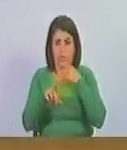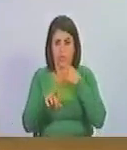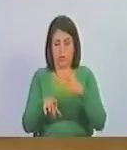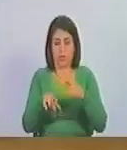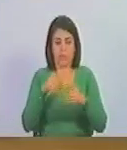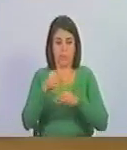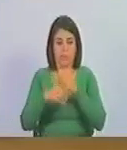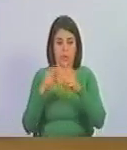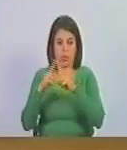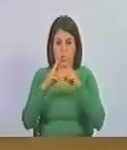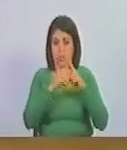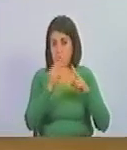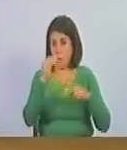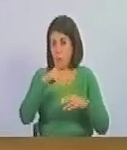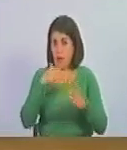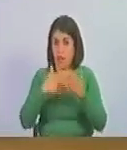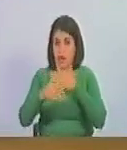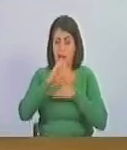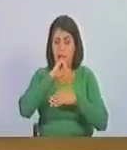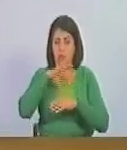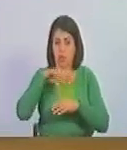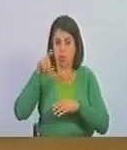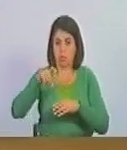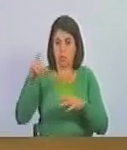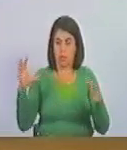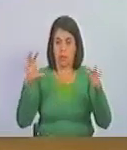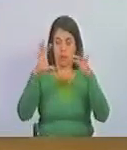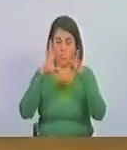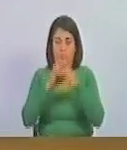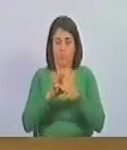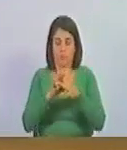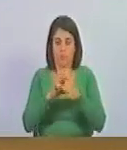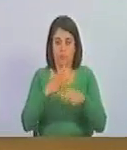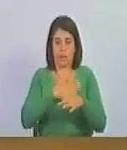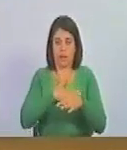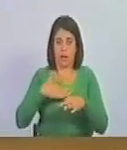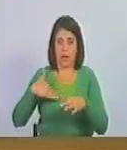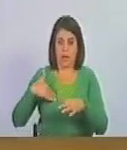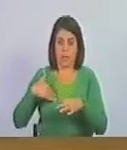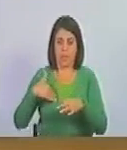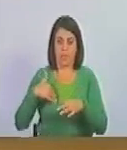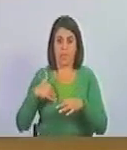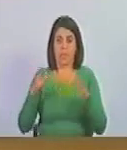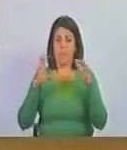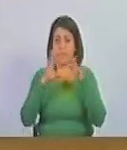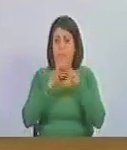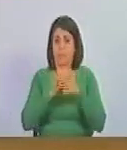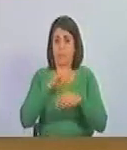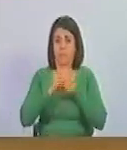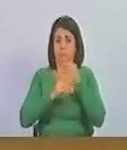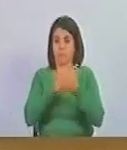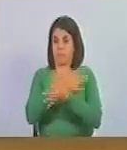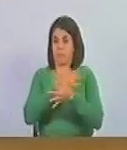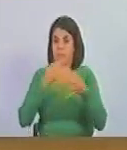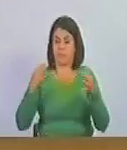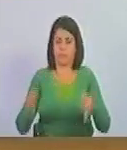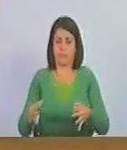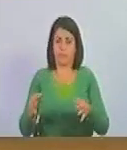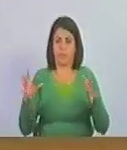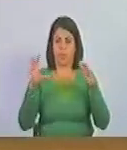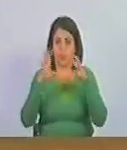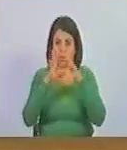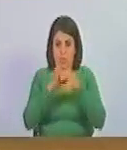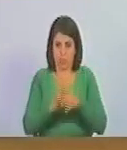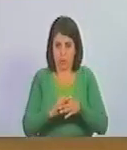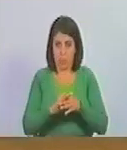sisma, que conocemos más, la necesidad de la unión. Lo que queremos, es que esa unión sea efectiva, unirnos